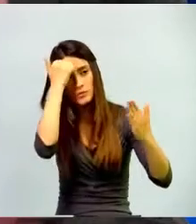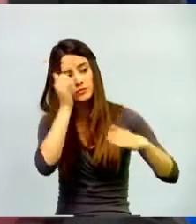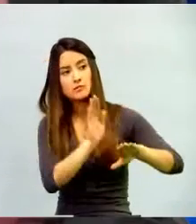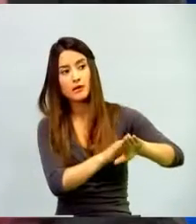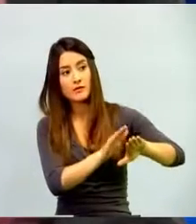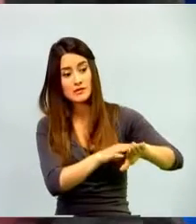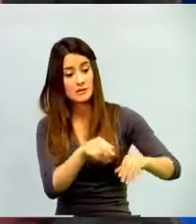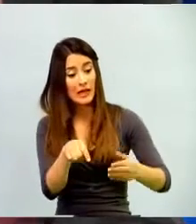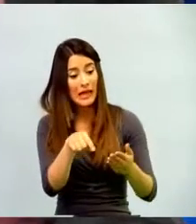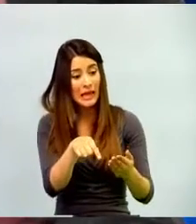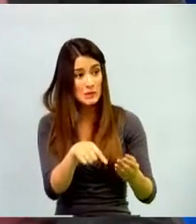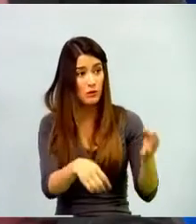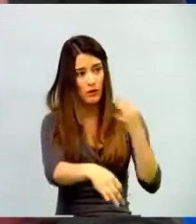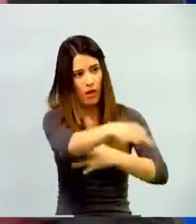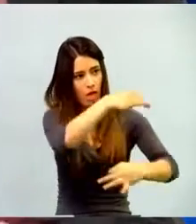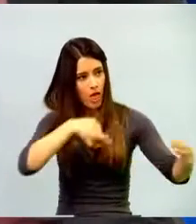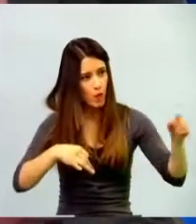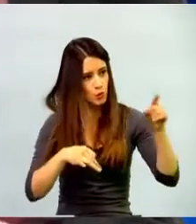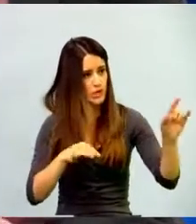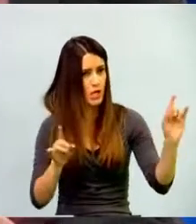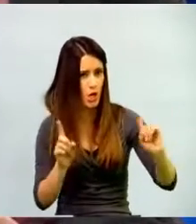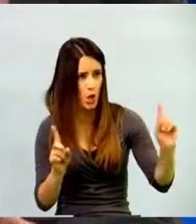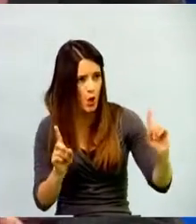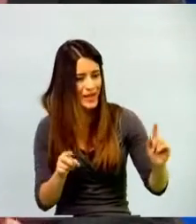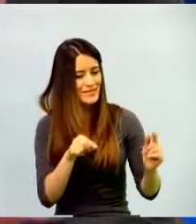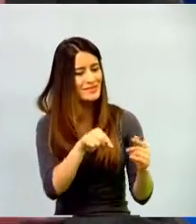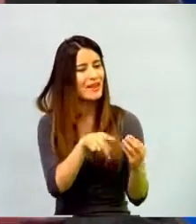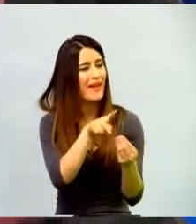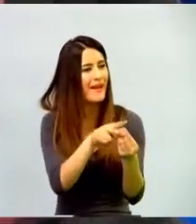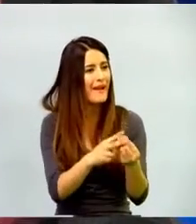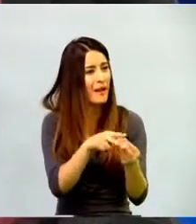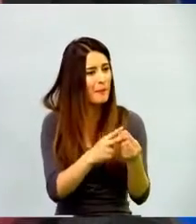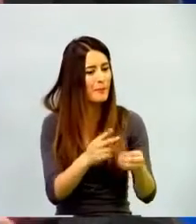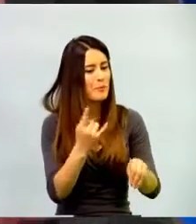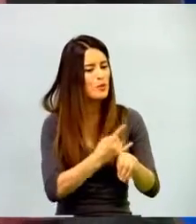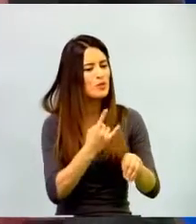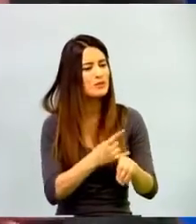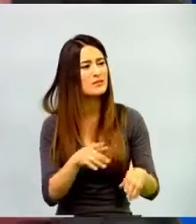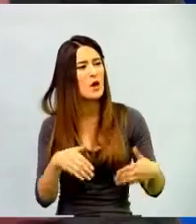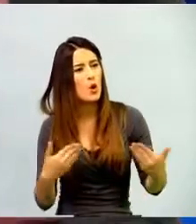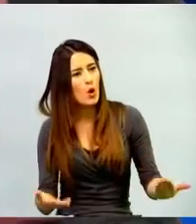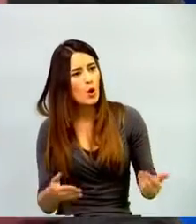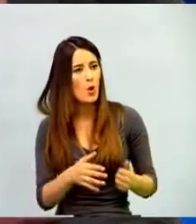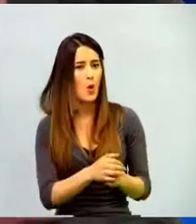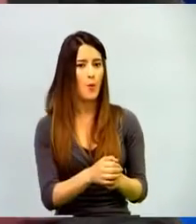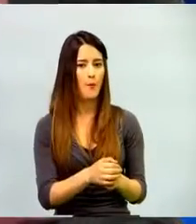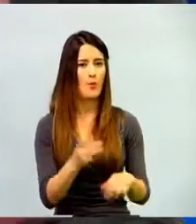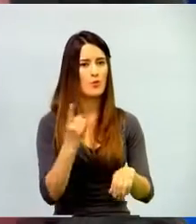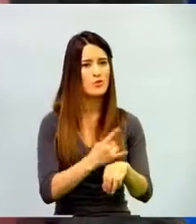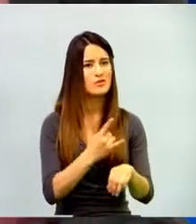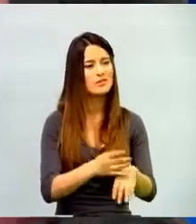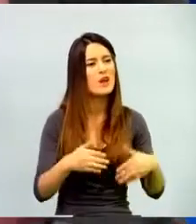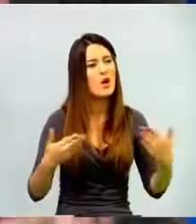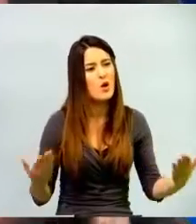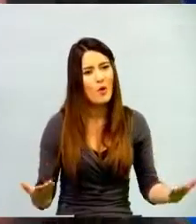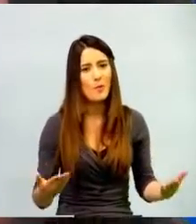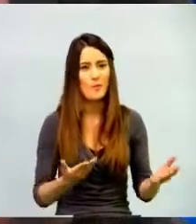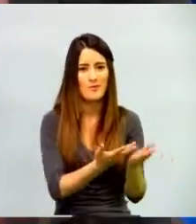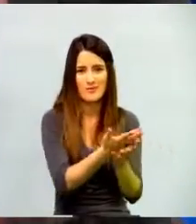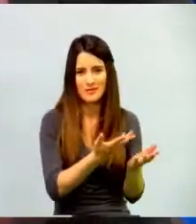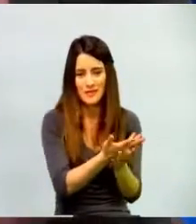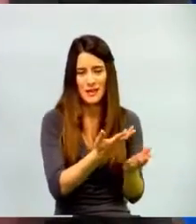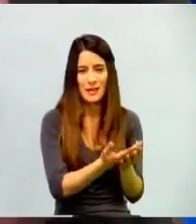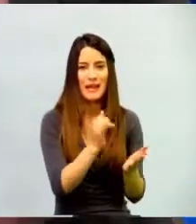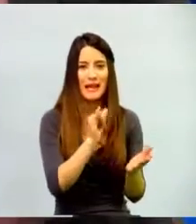que tienen un propósito y lo más importante es entender para qué las estamos usando y cuál es su pertinencia en la clase. Pero la pregunta